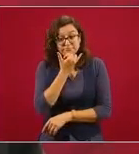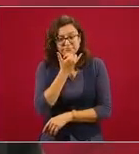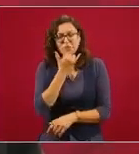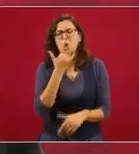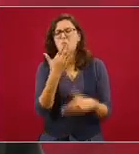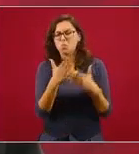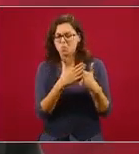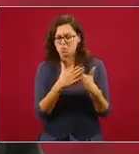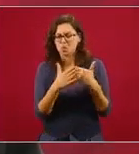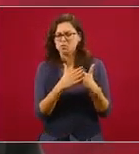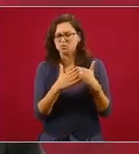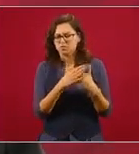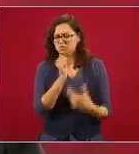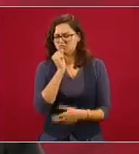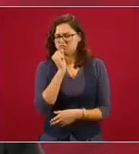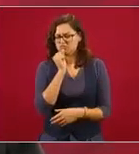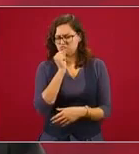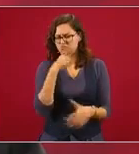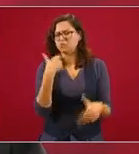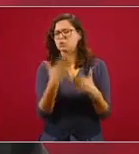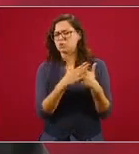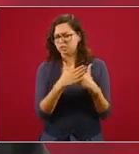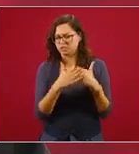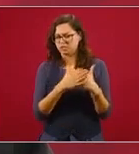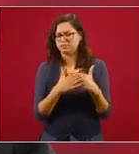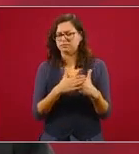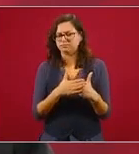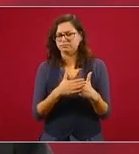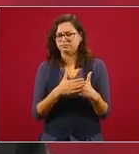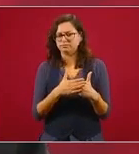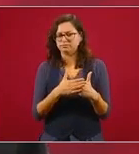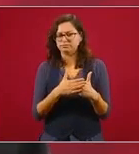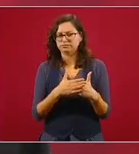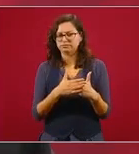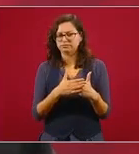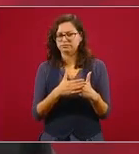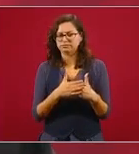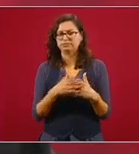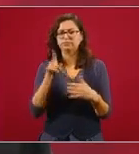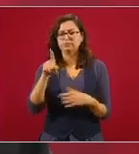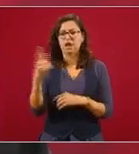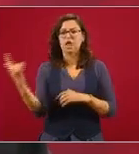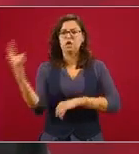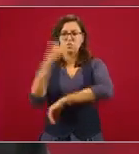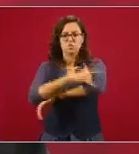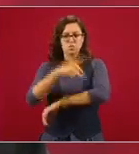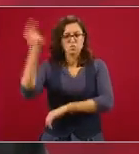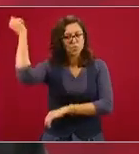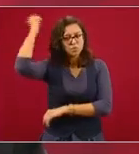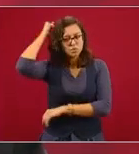para ver tiempo, lo del aeropuerto de Texcoco.